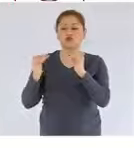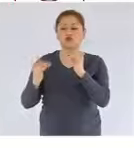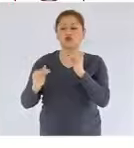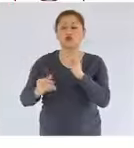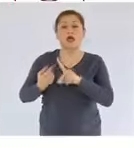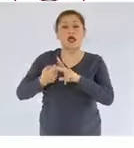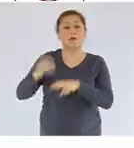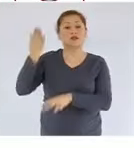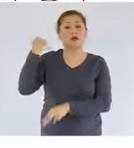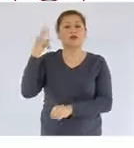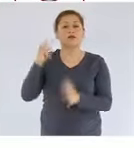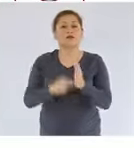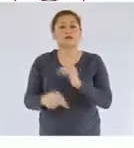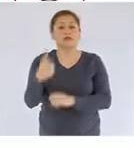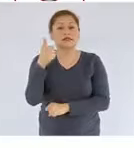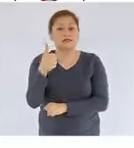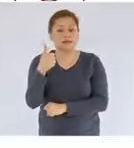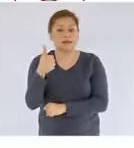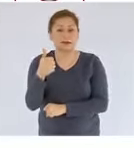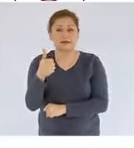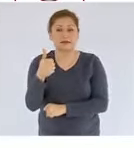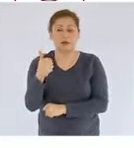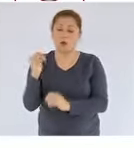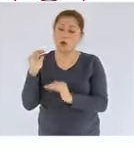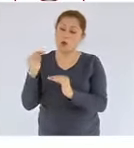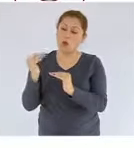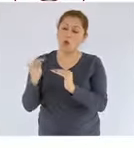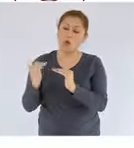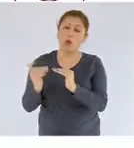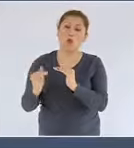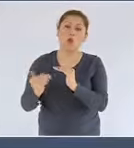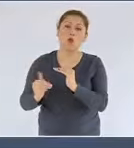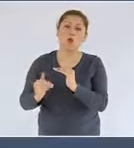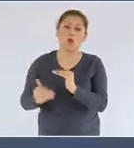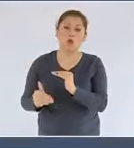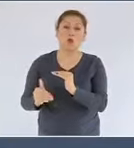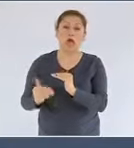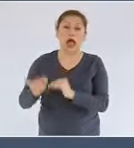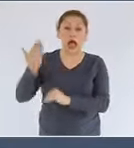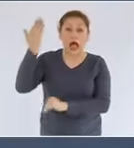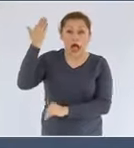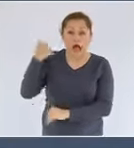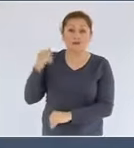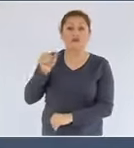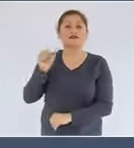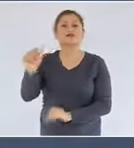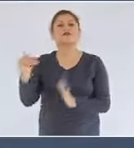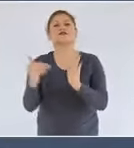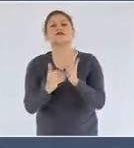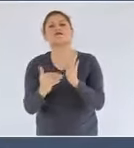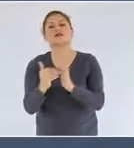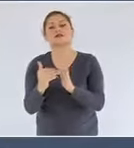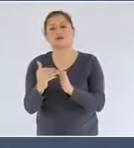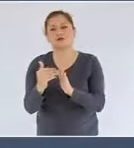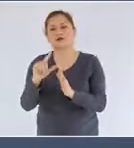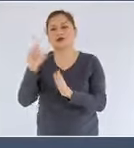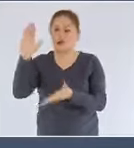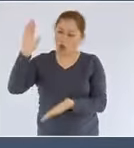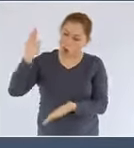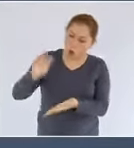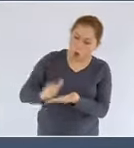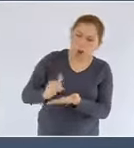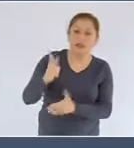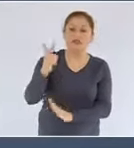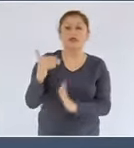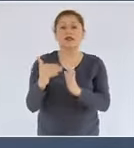2006, disminuyendo de dieciséis mil millones a siete mil millones de